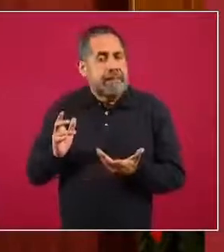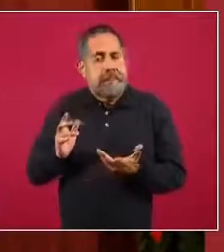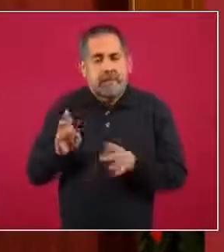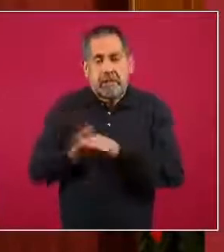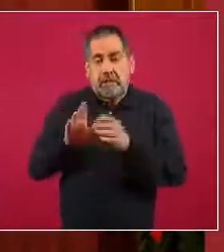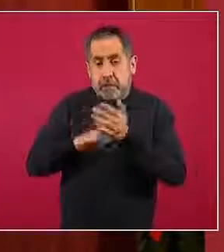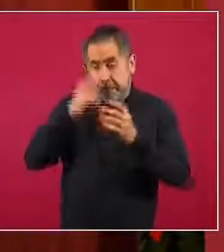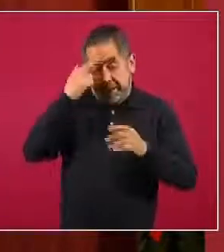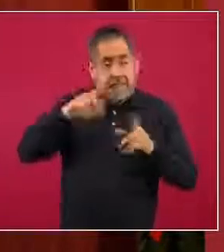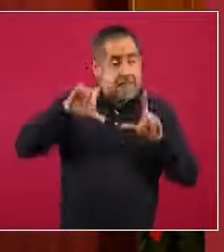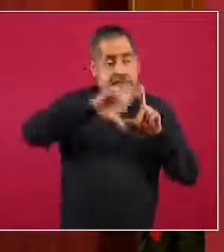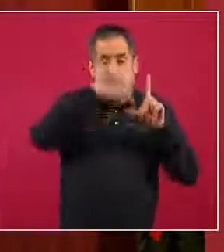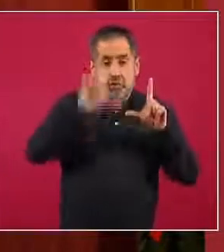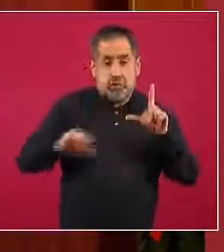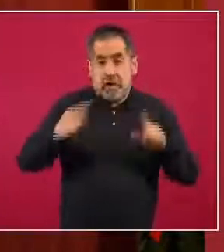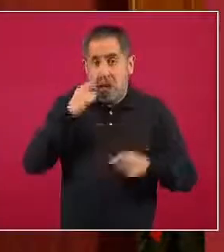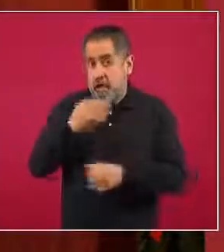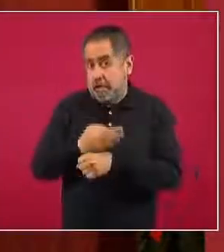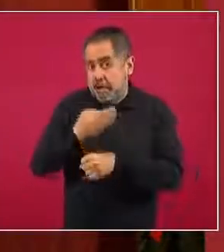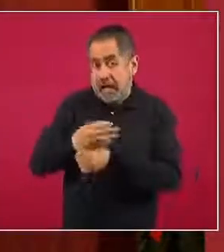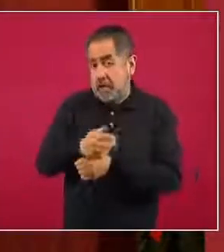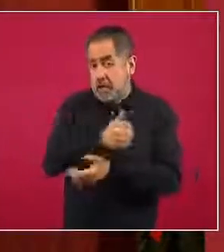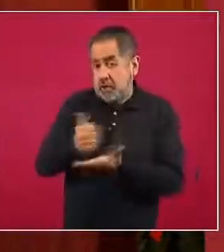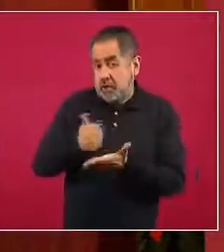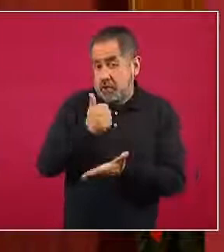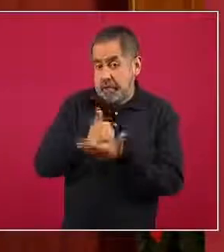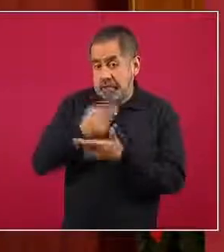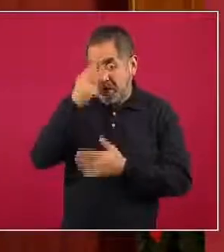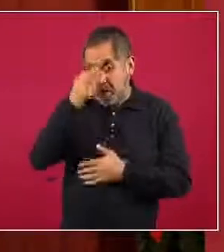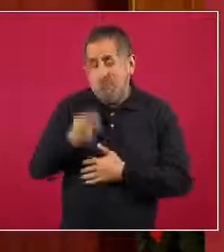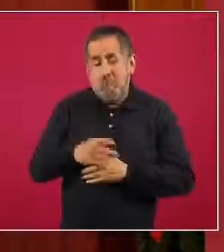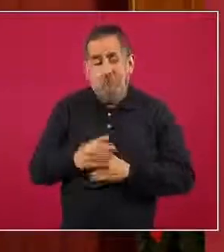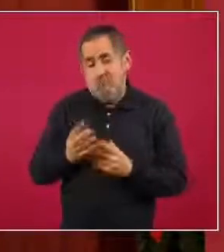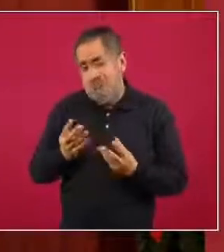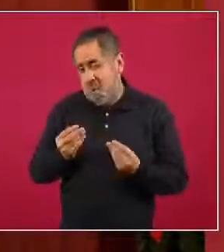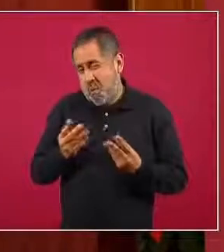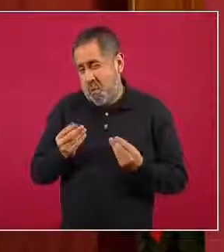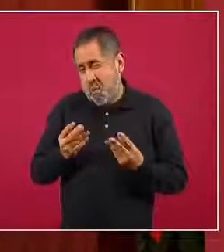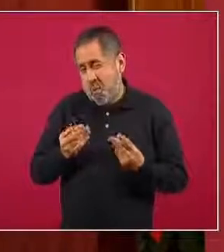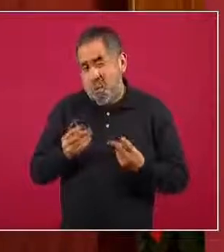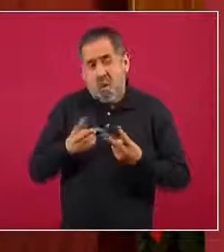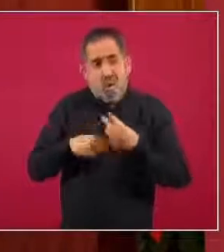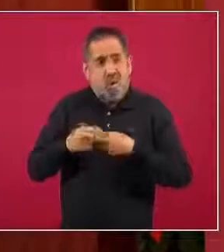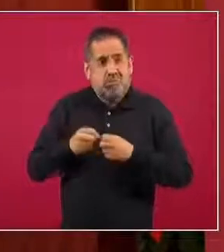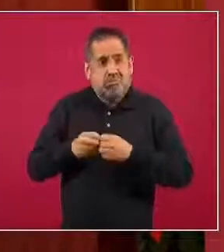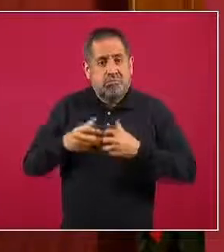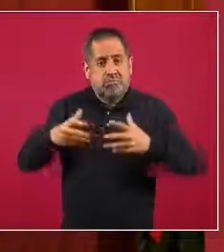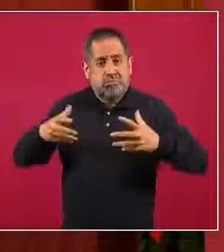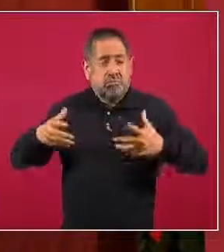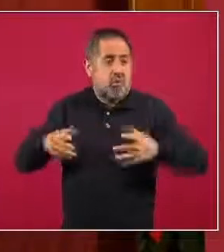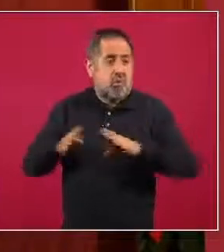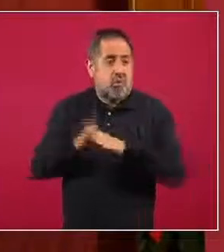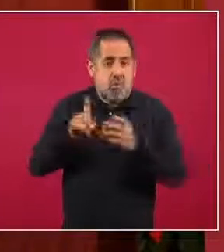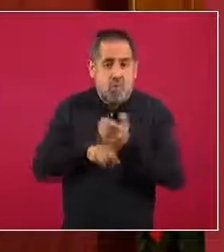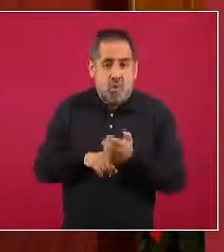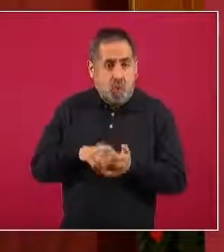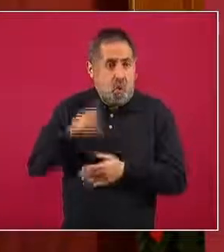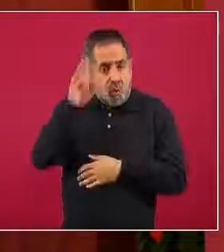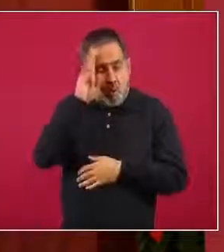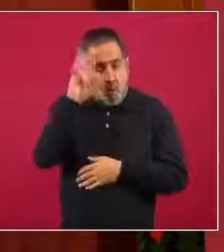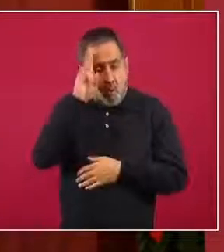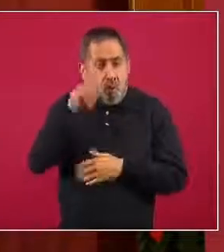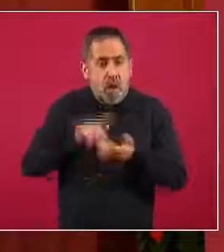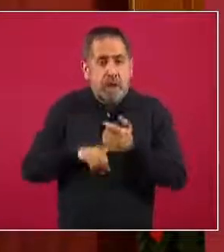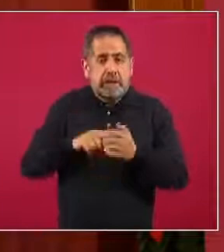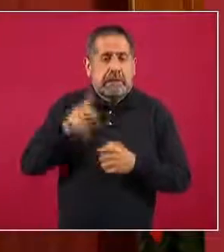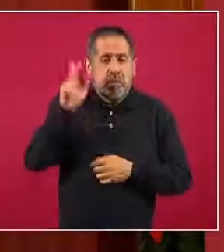positividad nacional la Ciudad de México ha contribuido de manera importante en el sentido de que con la introducción masiva de lo que son las